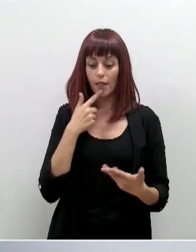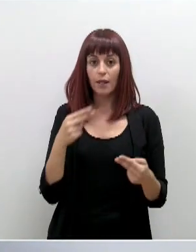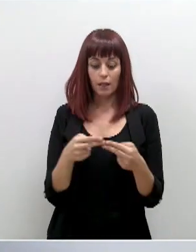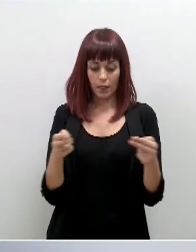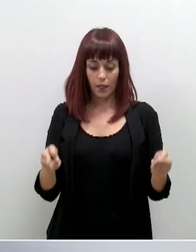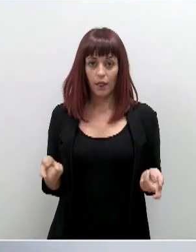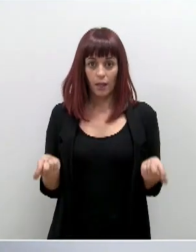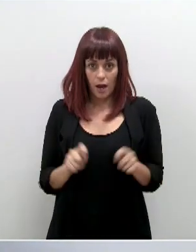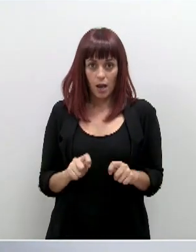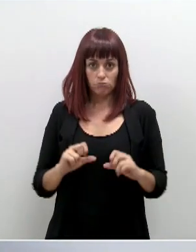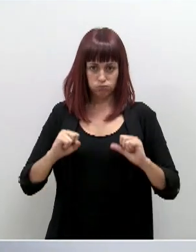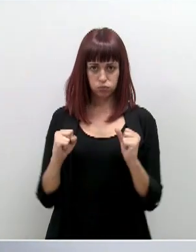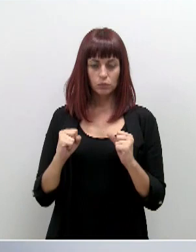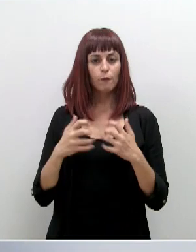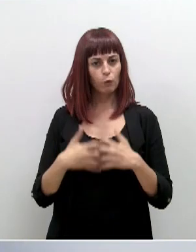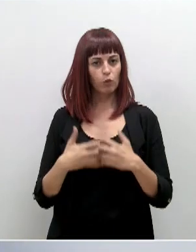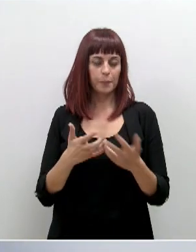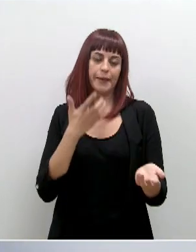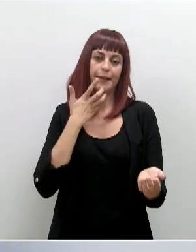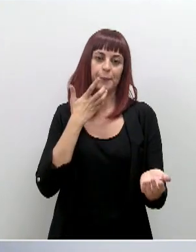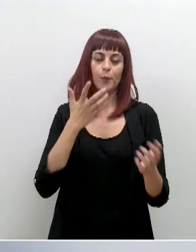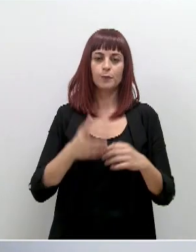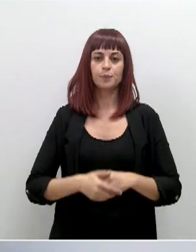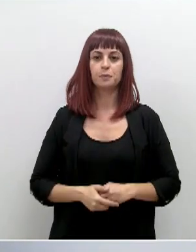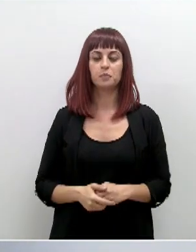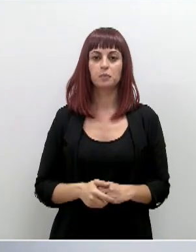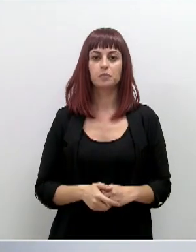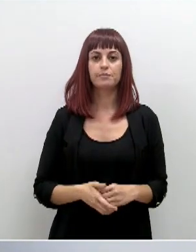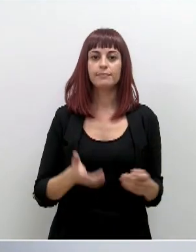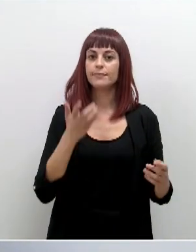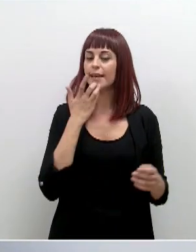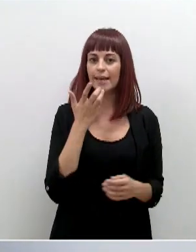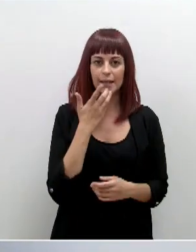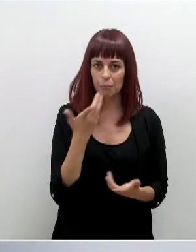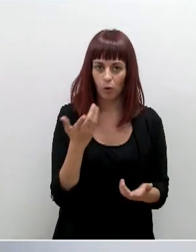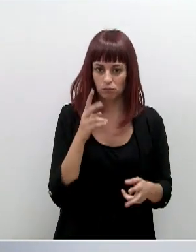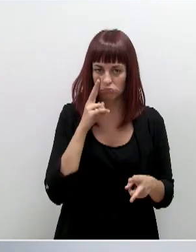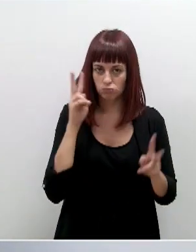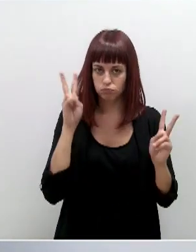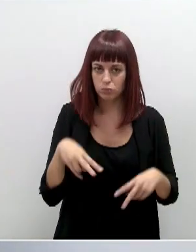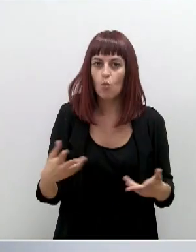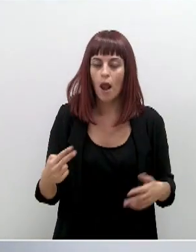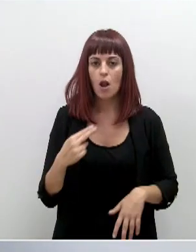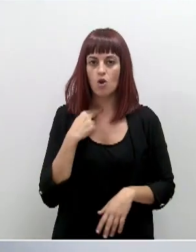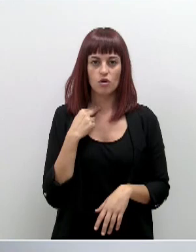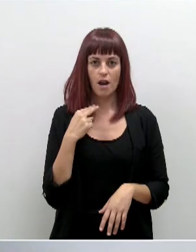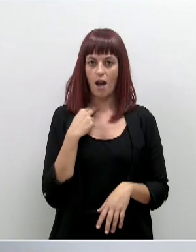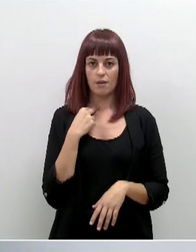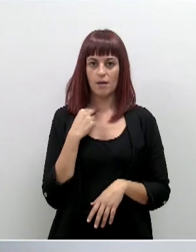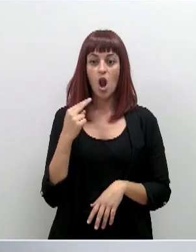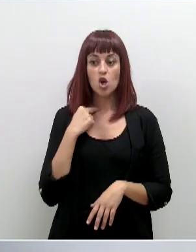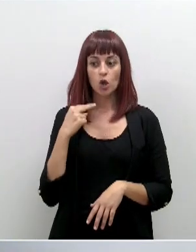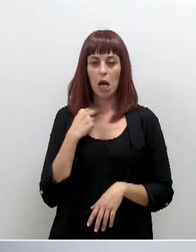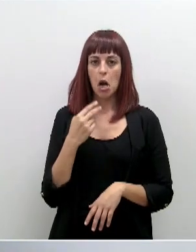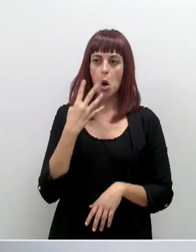funcionan. Tenemos varios ejemplos. Yo creo que el ejemplo más reconocible es el de la ciudad de Lorca, en el que,